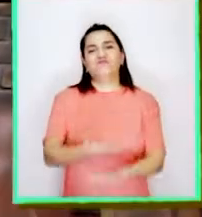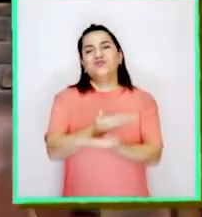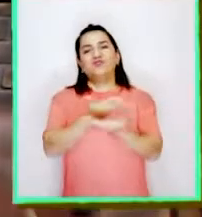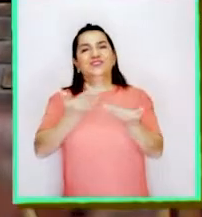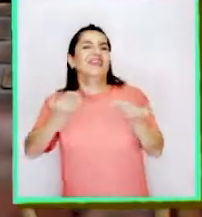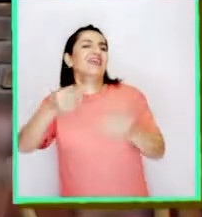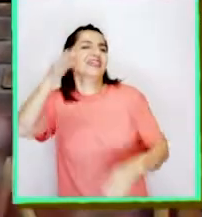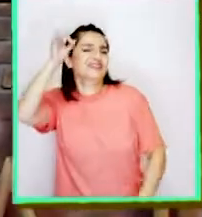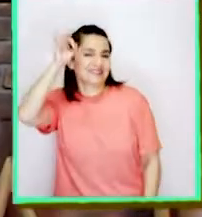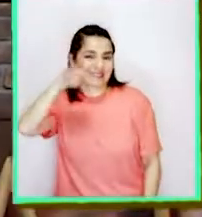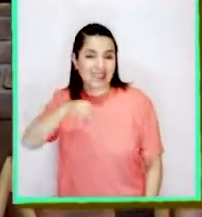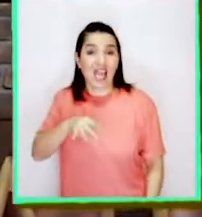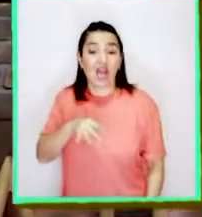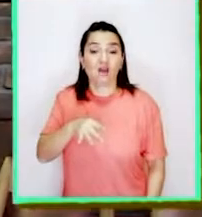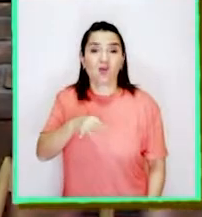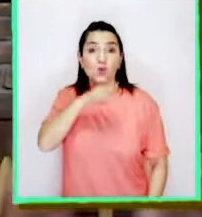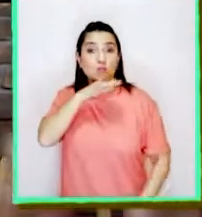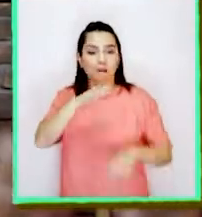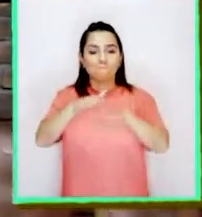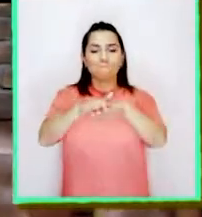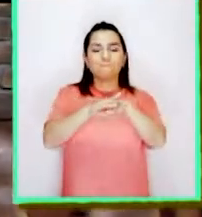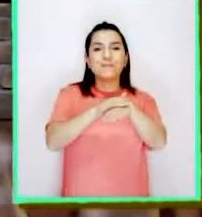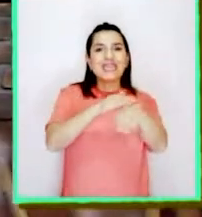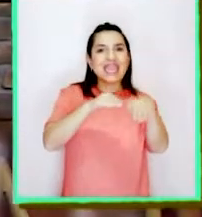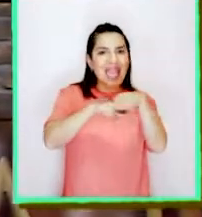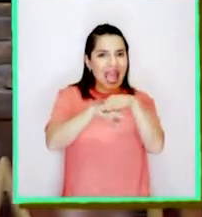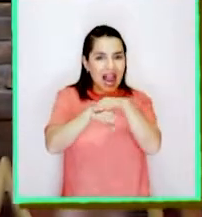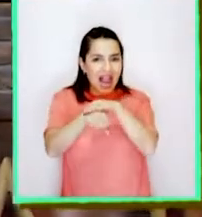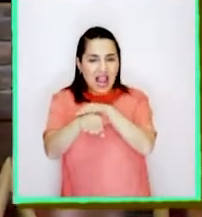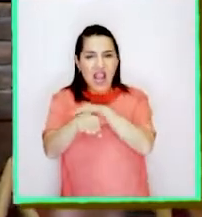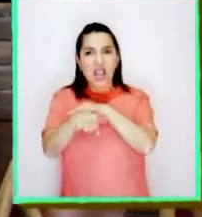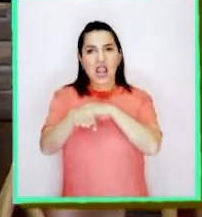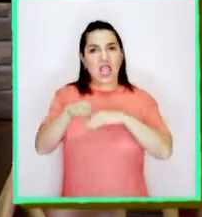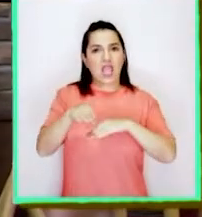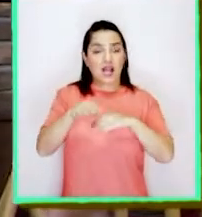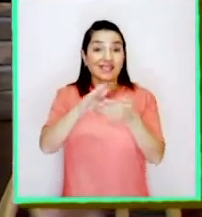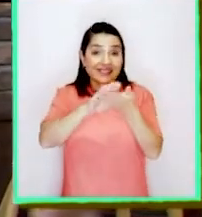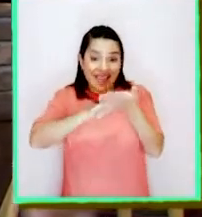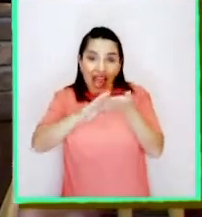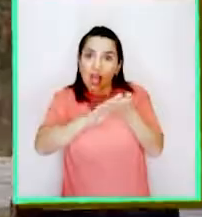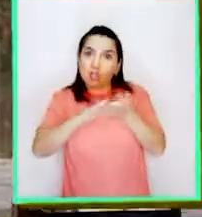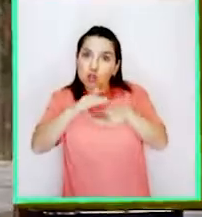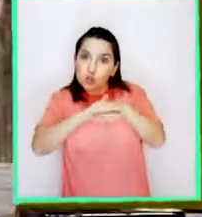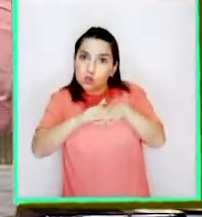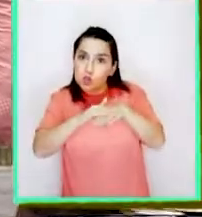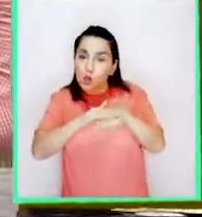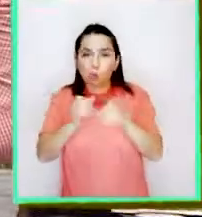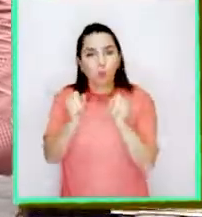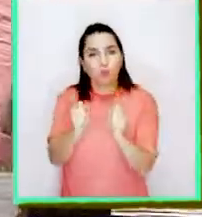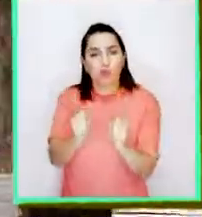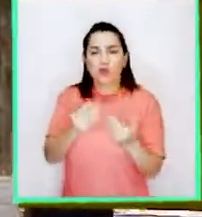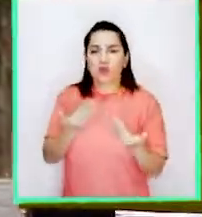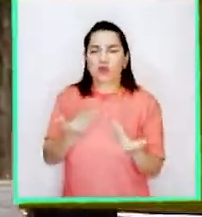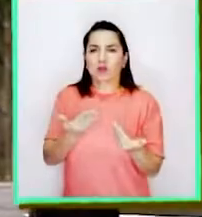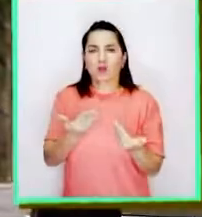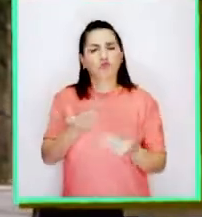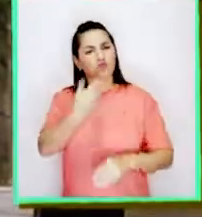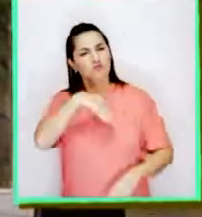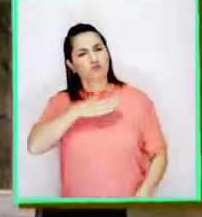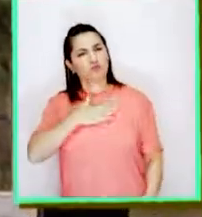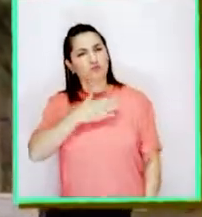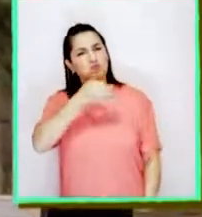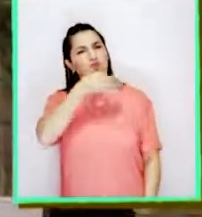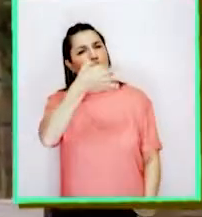Ustedes lo han dicho. Utiliza la piel. Ese es el órgano del sentido del tacto. ¿Qué le podríamos